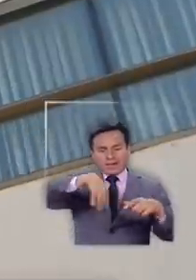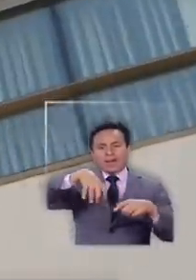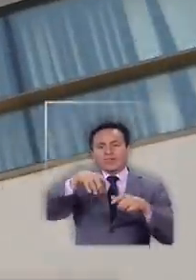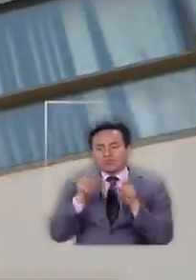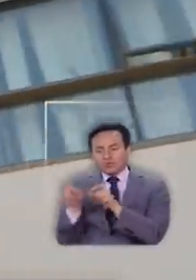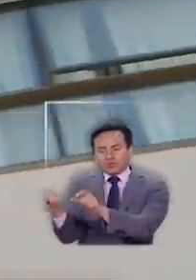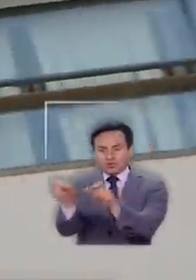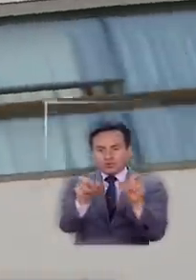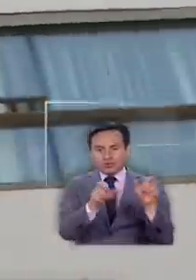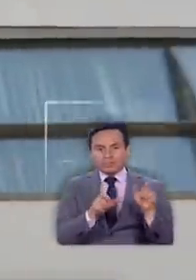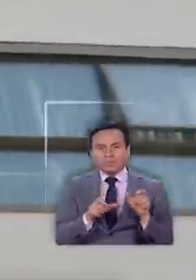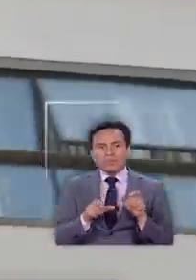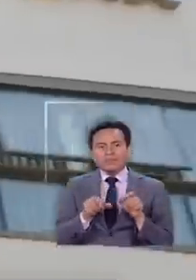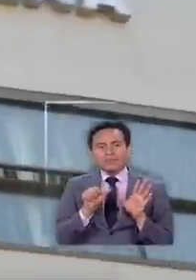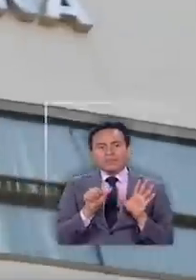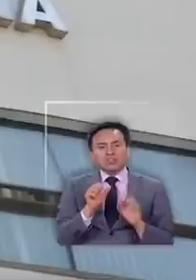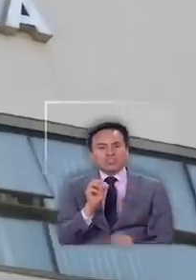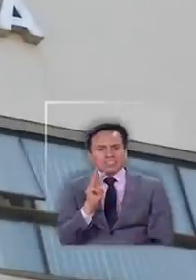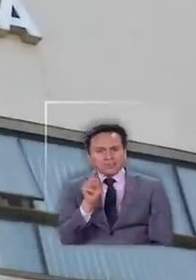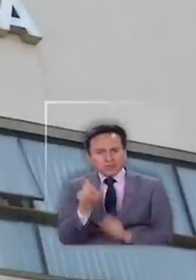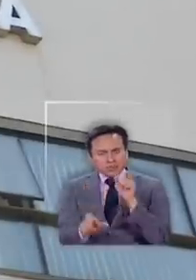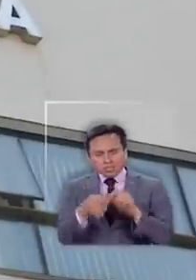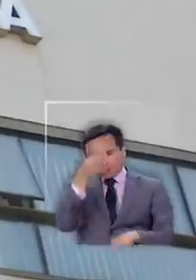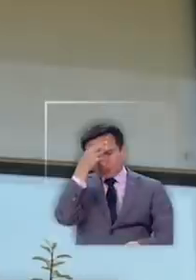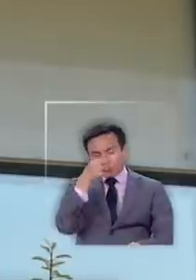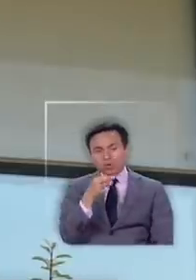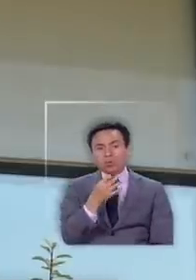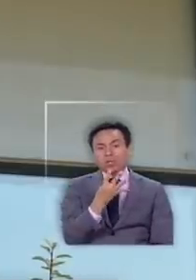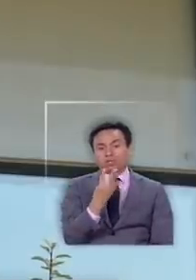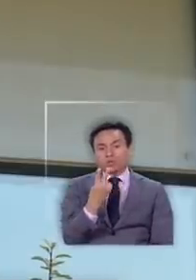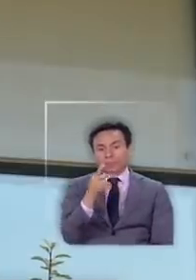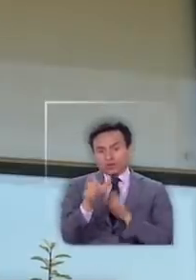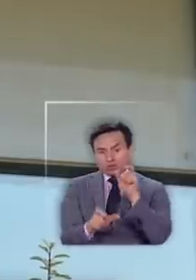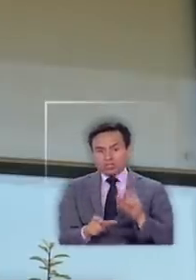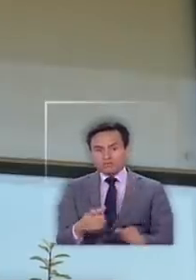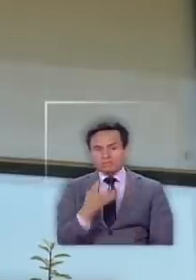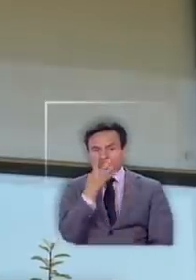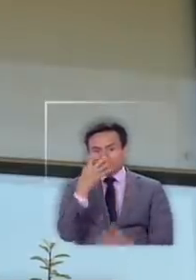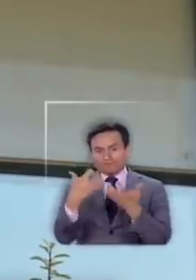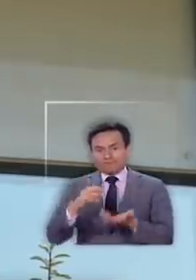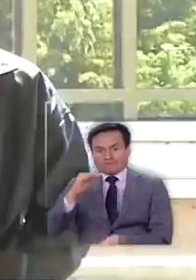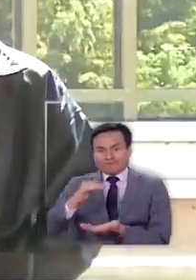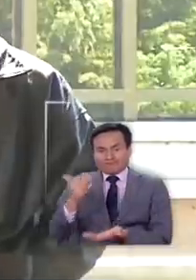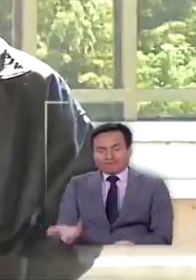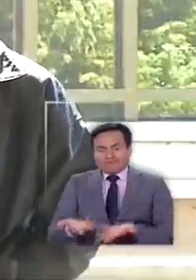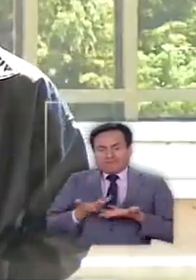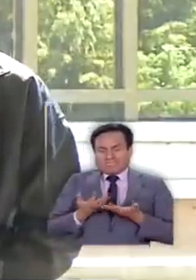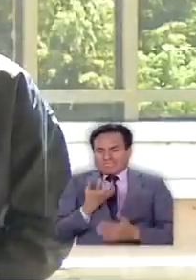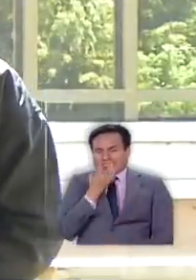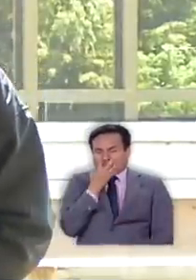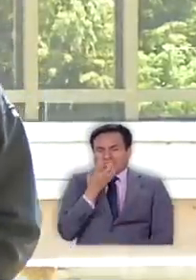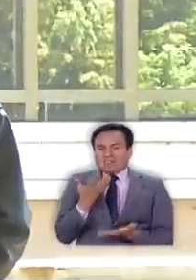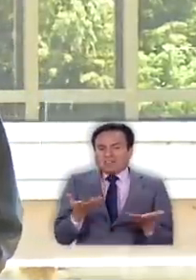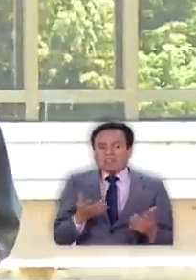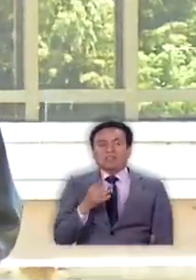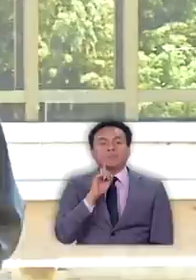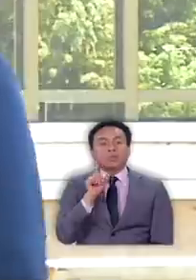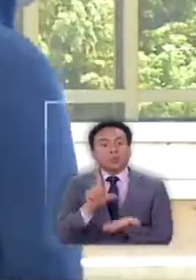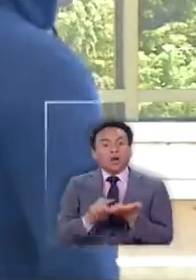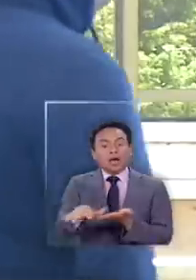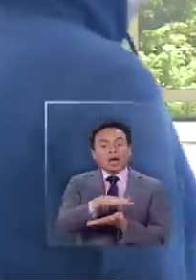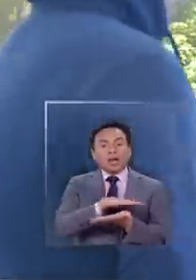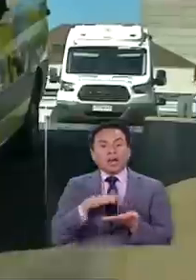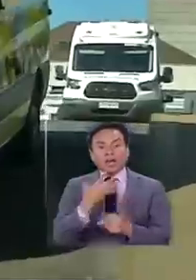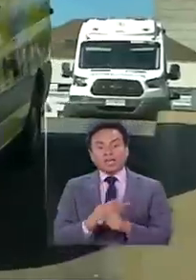la región ya suma 603 casos y 42 personas conectadas a ventilador mecánico además la zona tiene